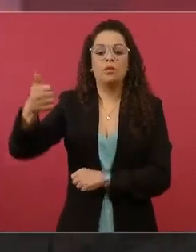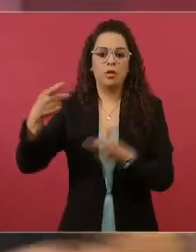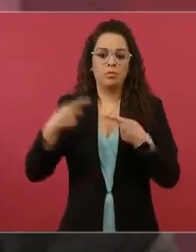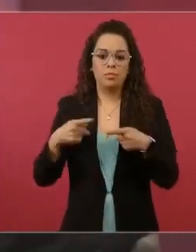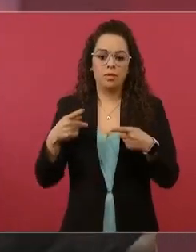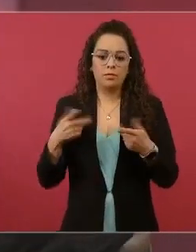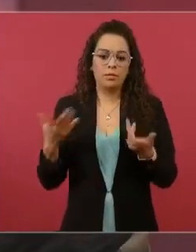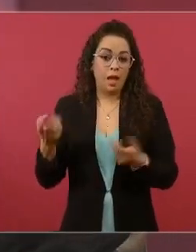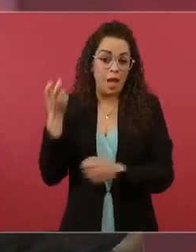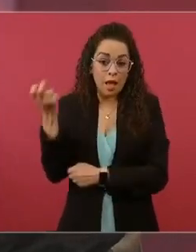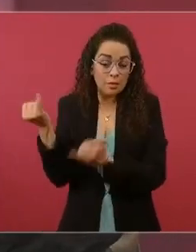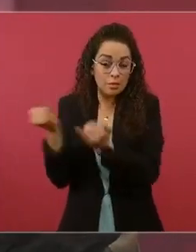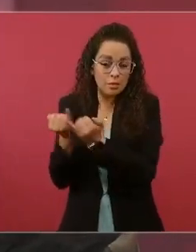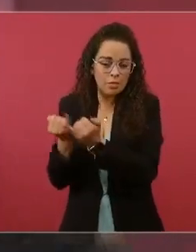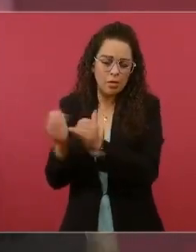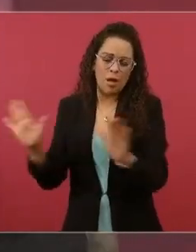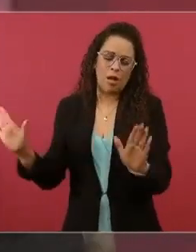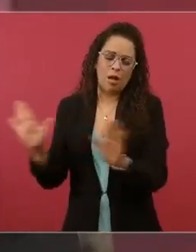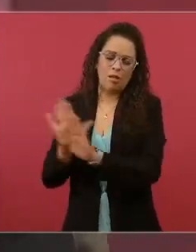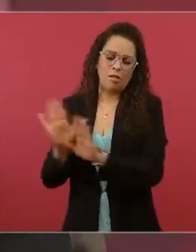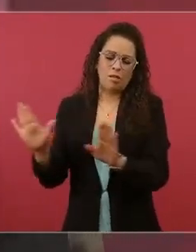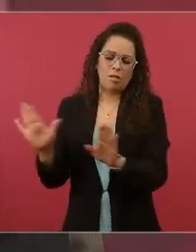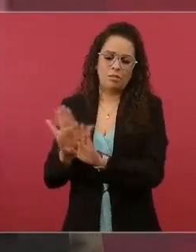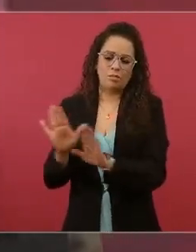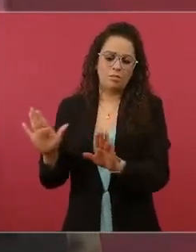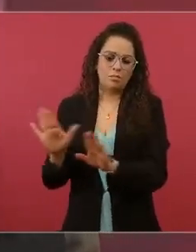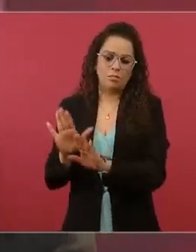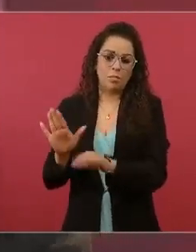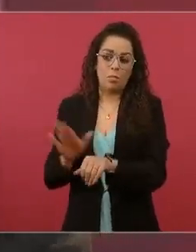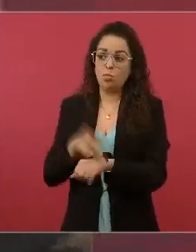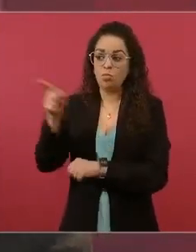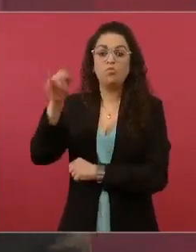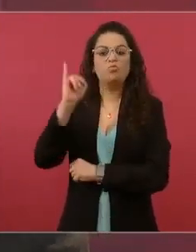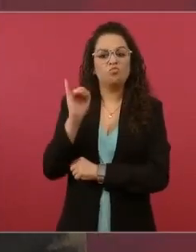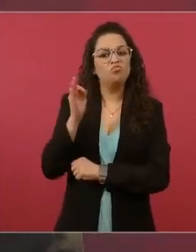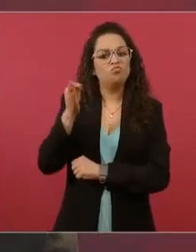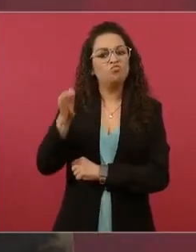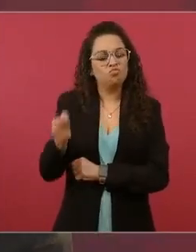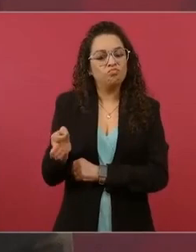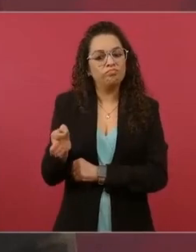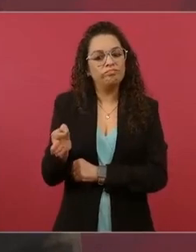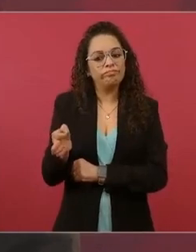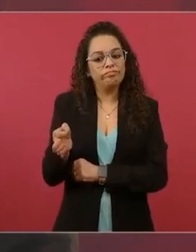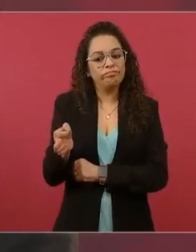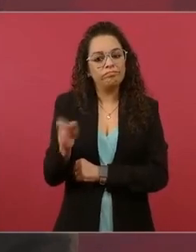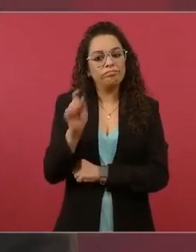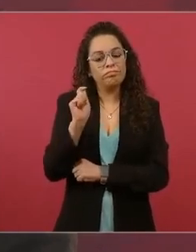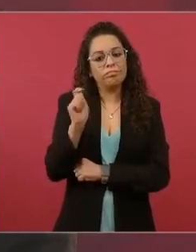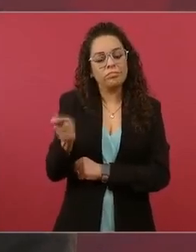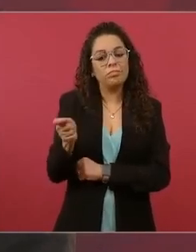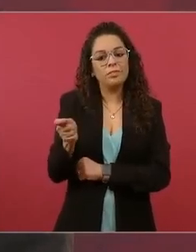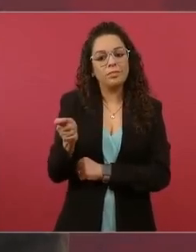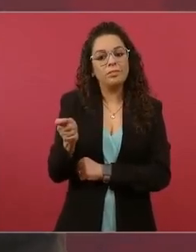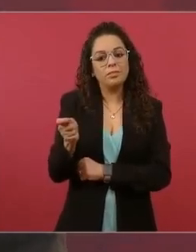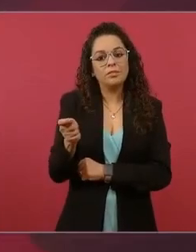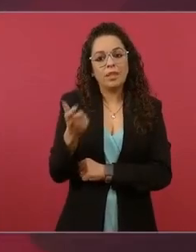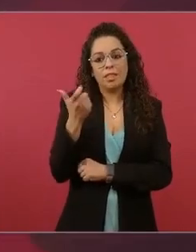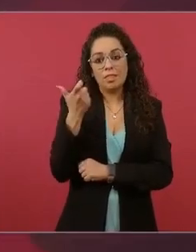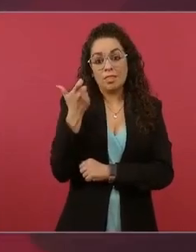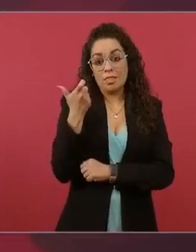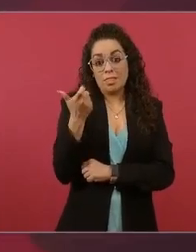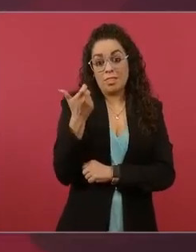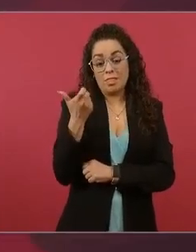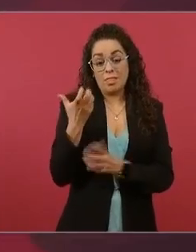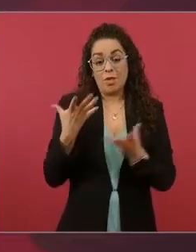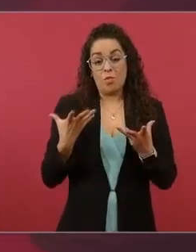permitió el uso excesivo de dinero en la campaña